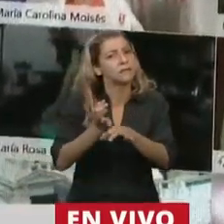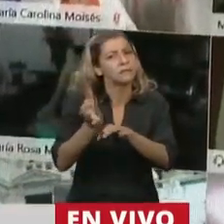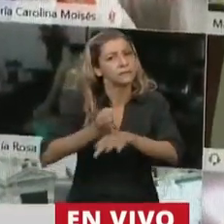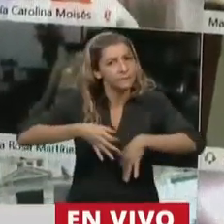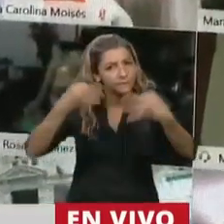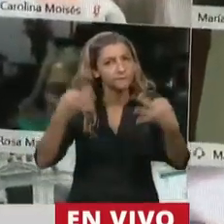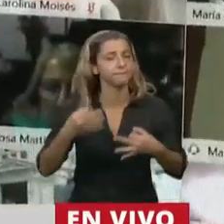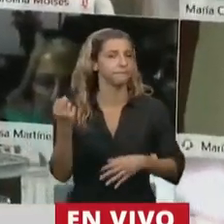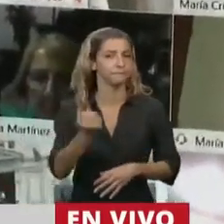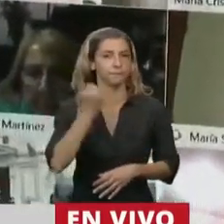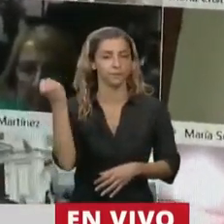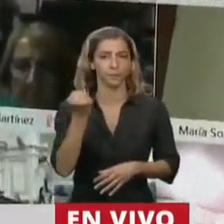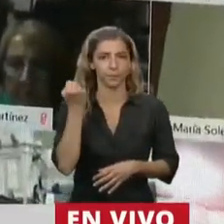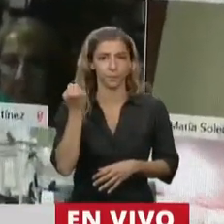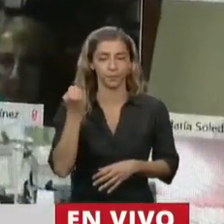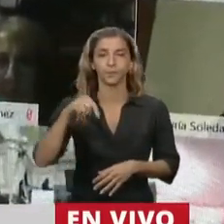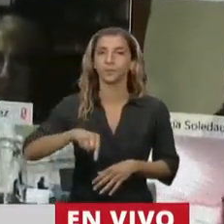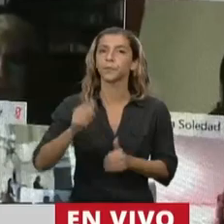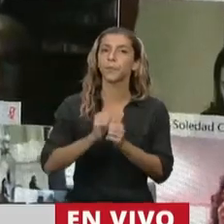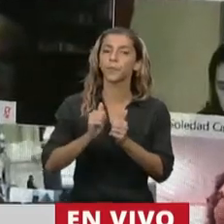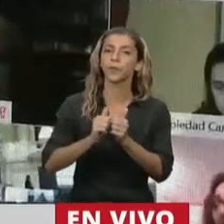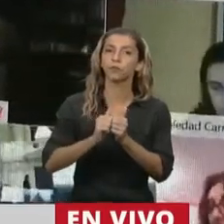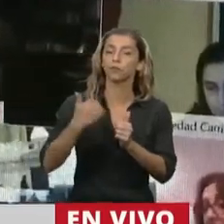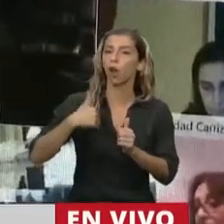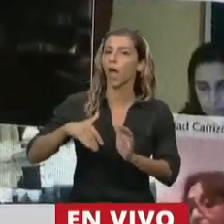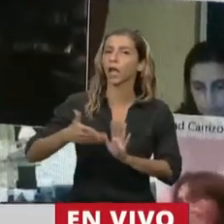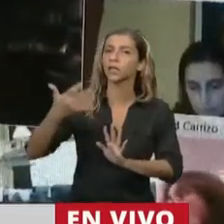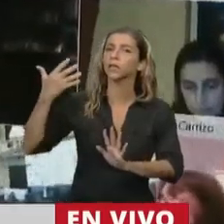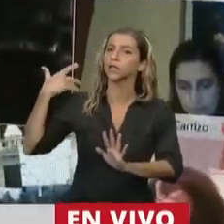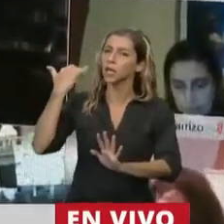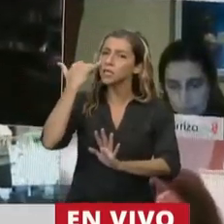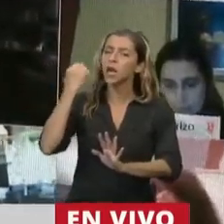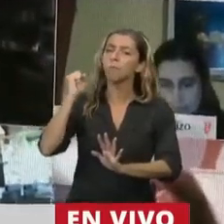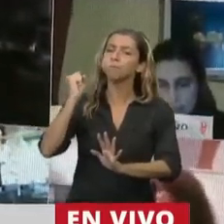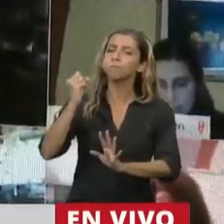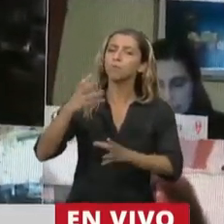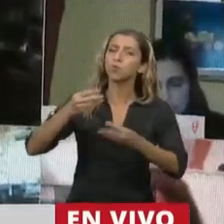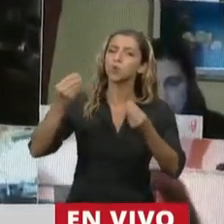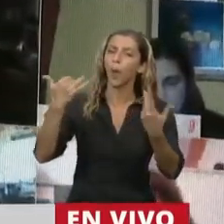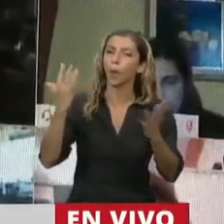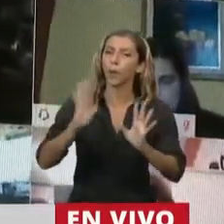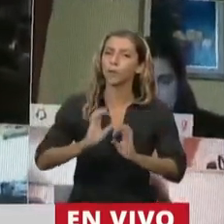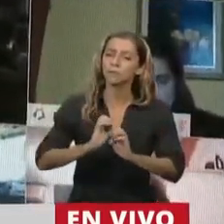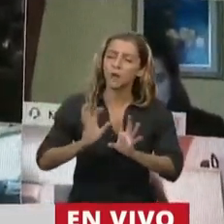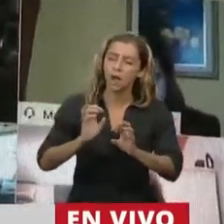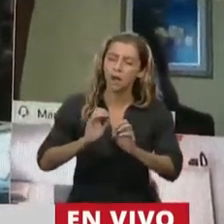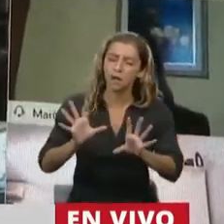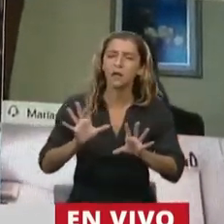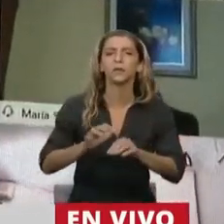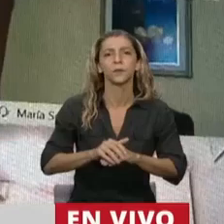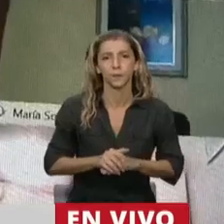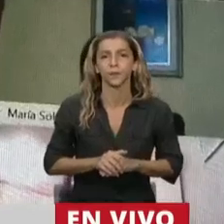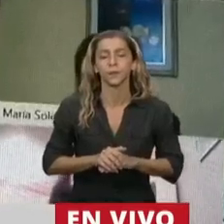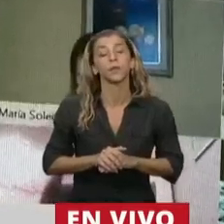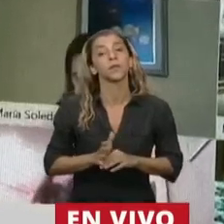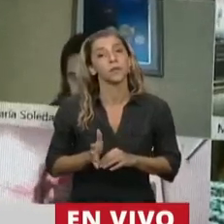calidad. Esto no es menor. Celebro que encontremos consenso en este punto y que no